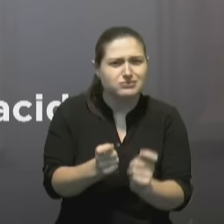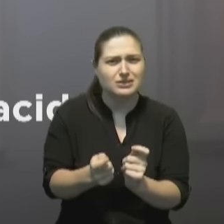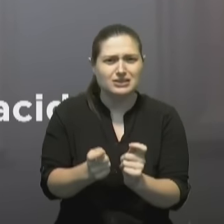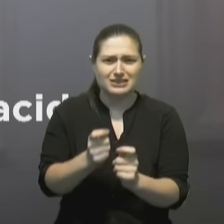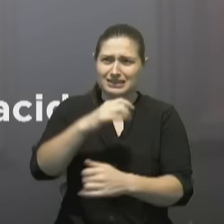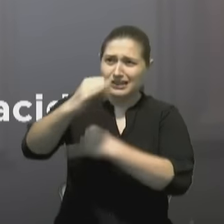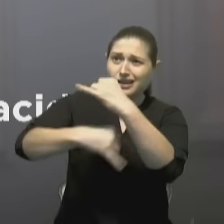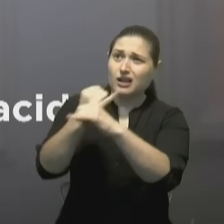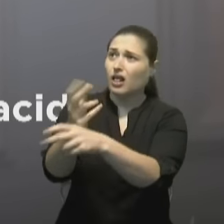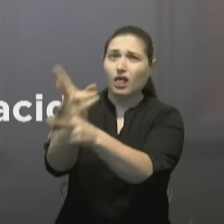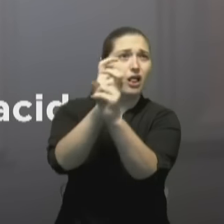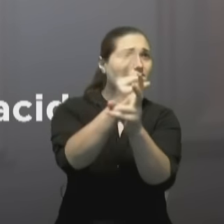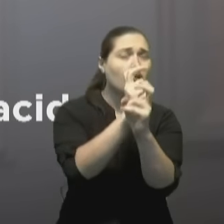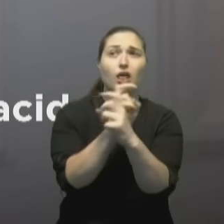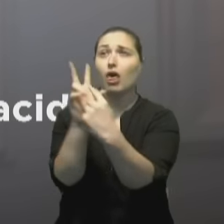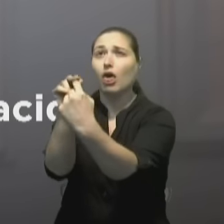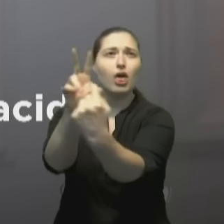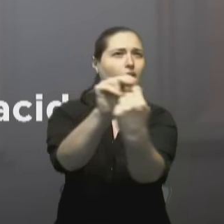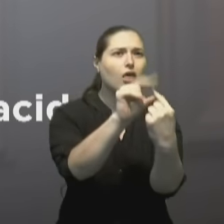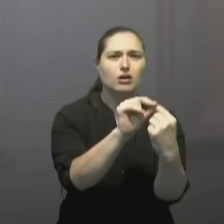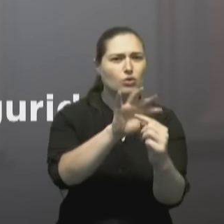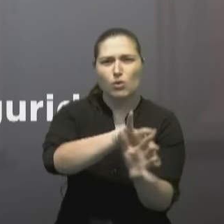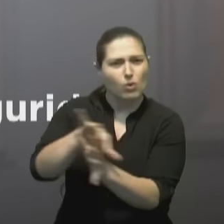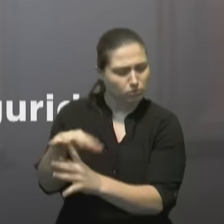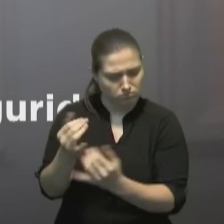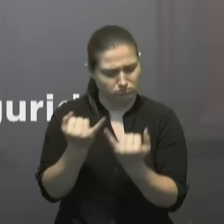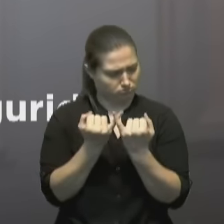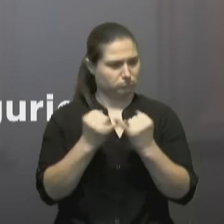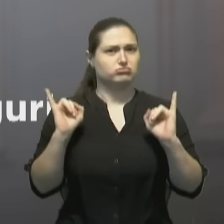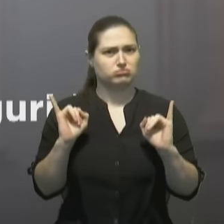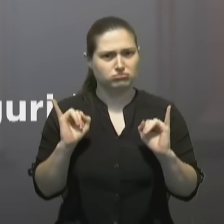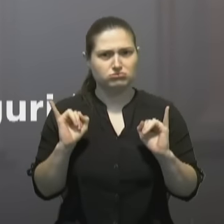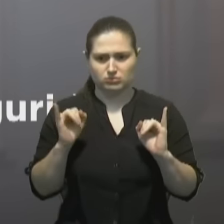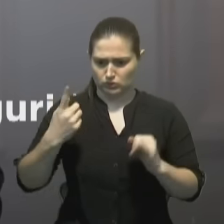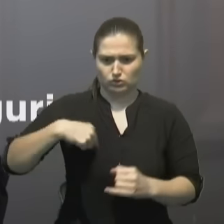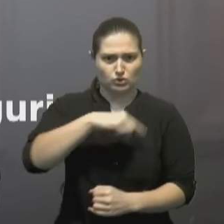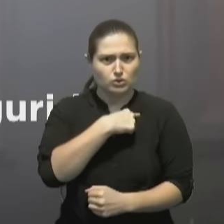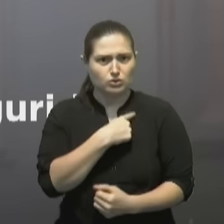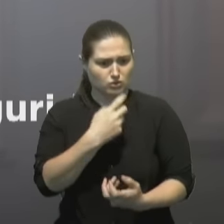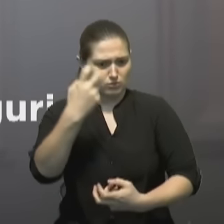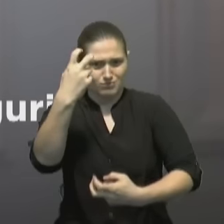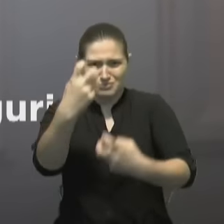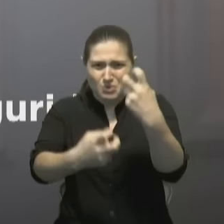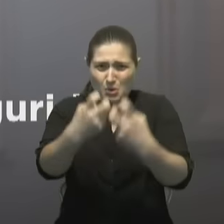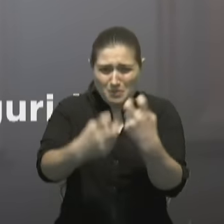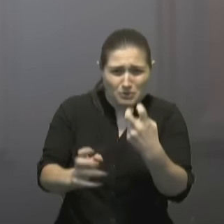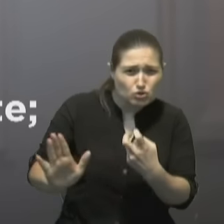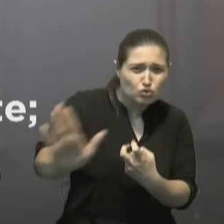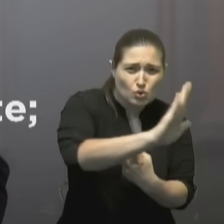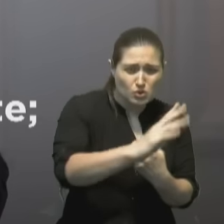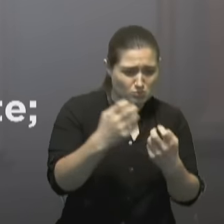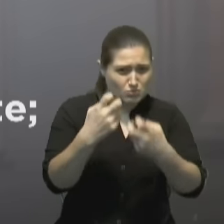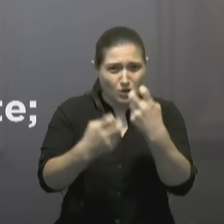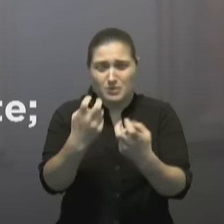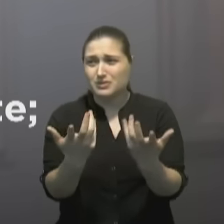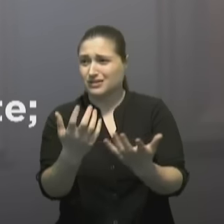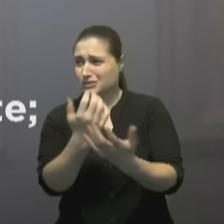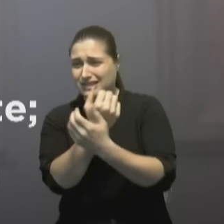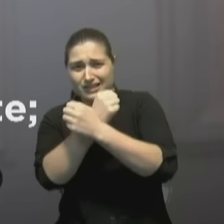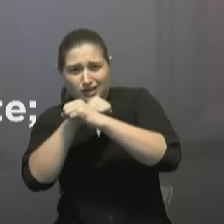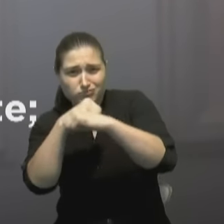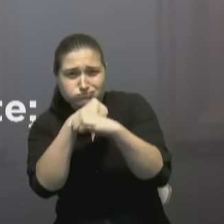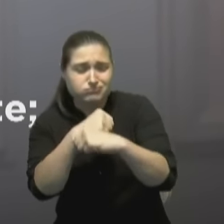endeudamiento externo y aumentara nuestra capacidad de financiar las soluciones a tus problemas de seguridad, de agua